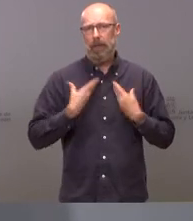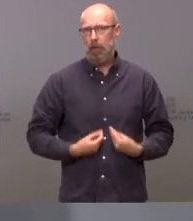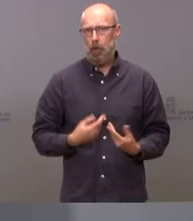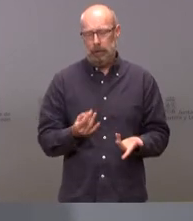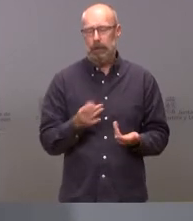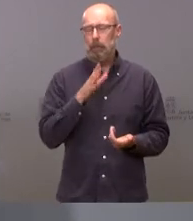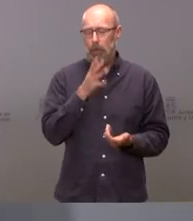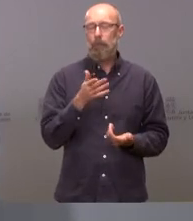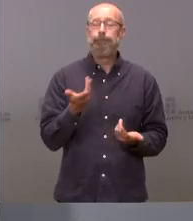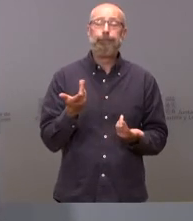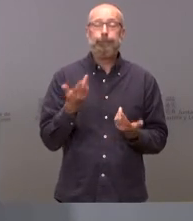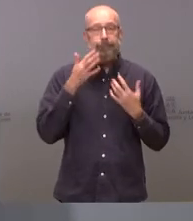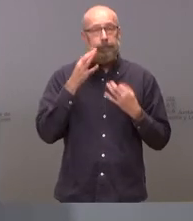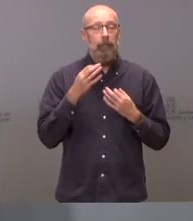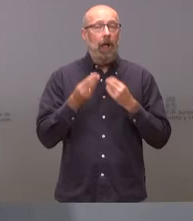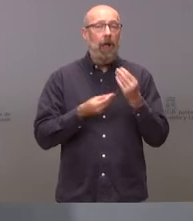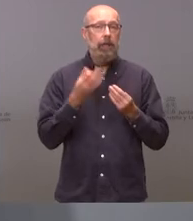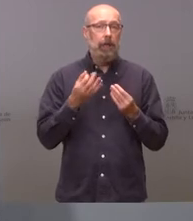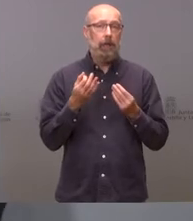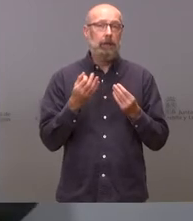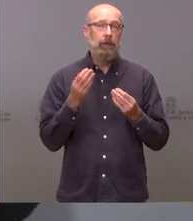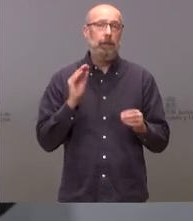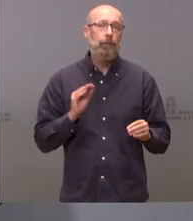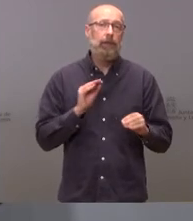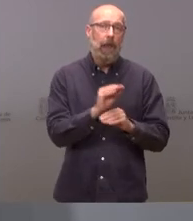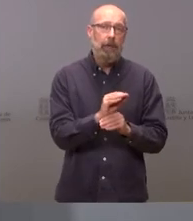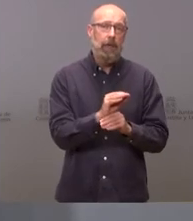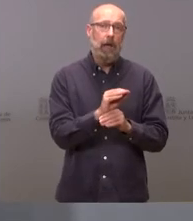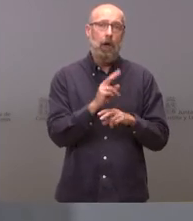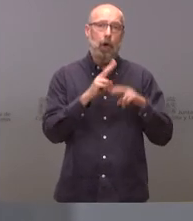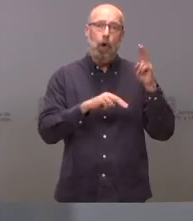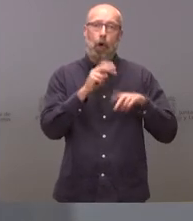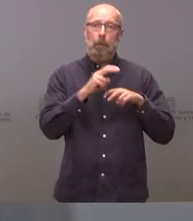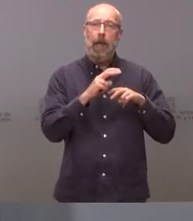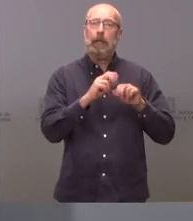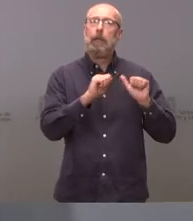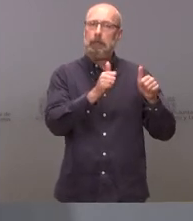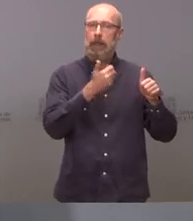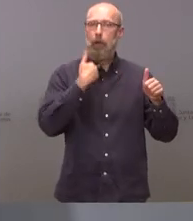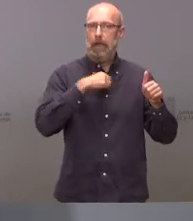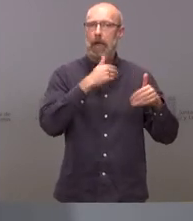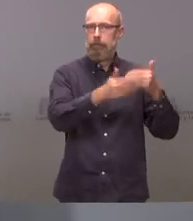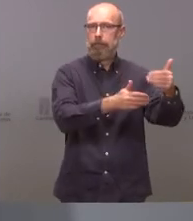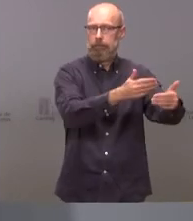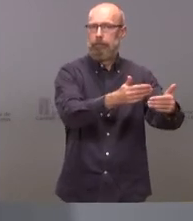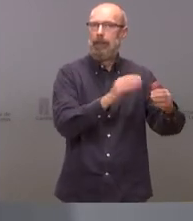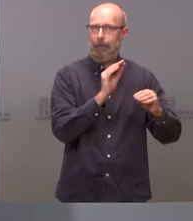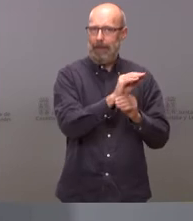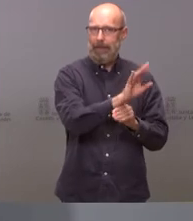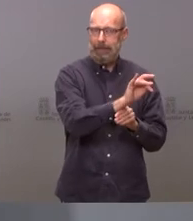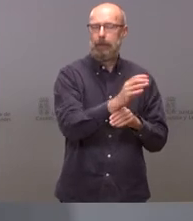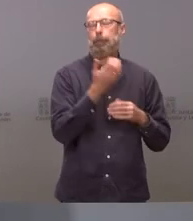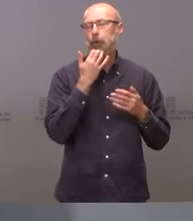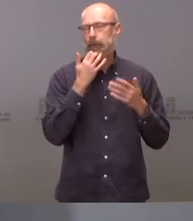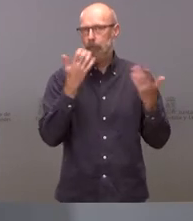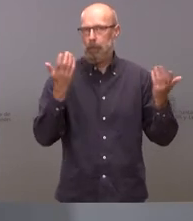lo que se hace es financiar obras que están en marcha que son debidas por tanto por ejemplo